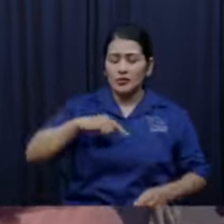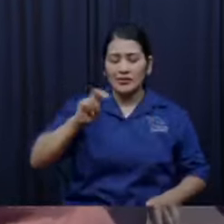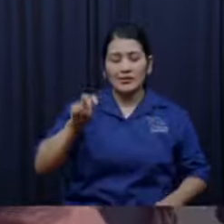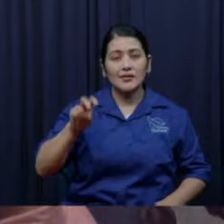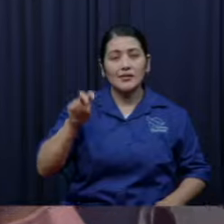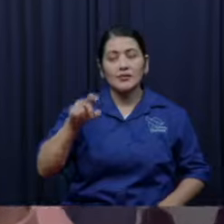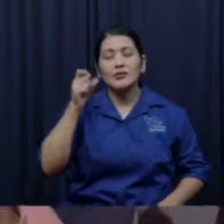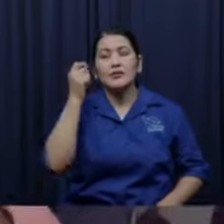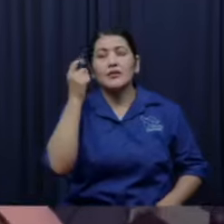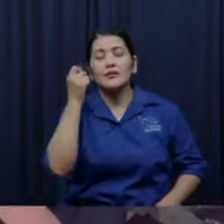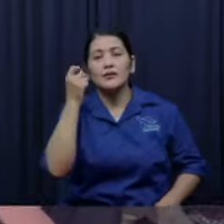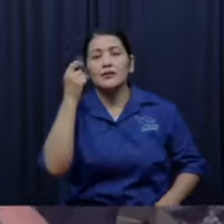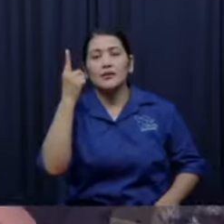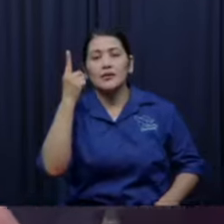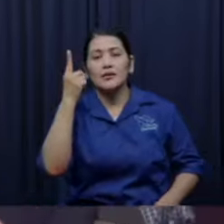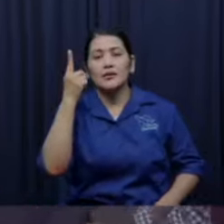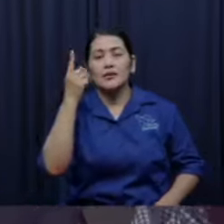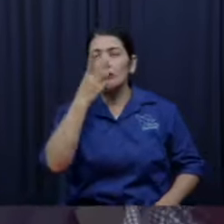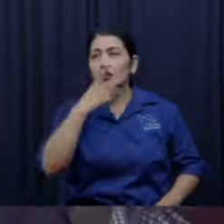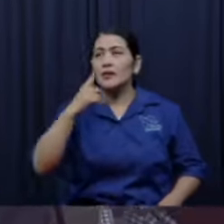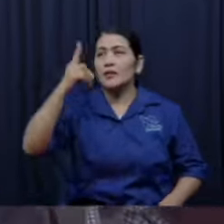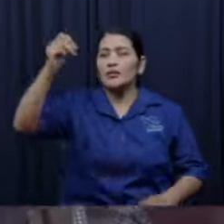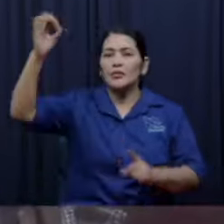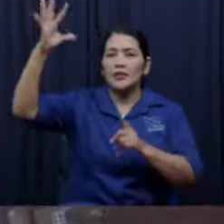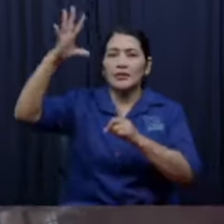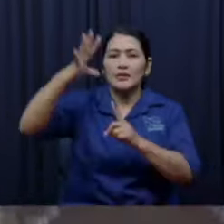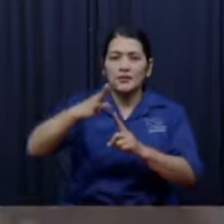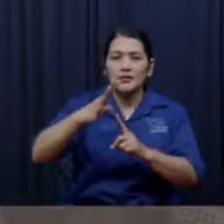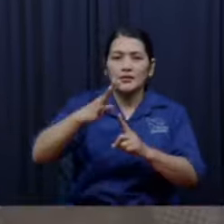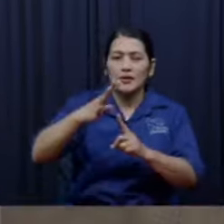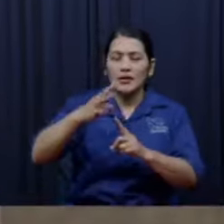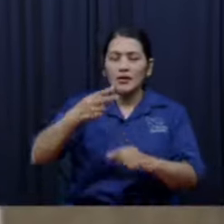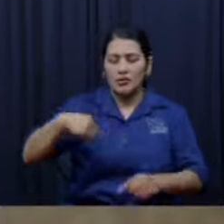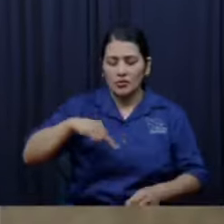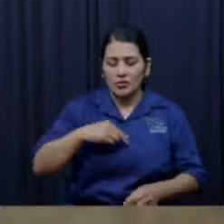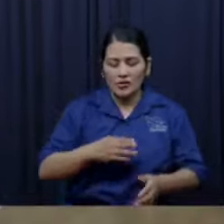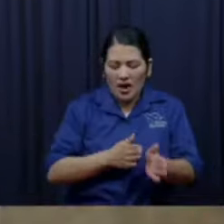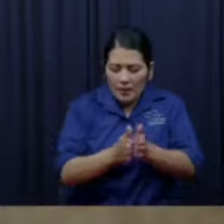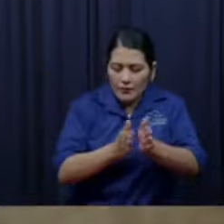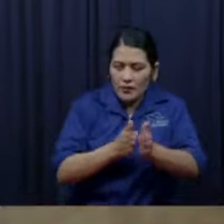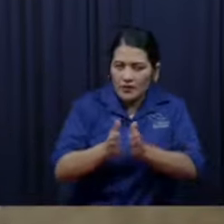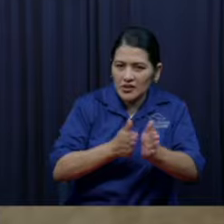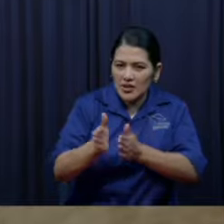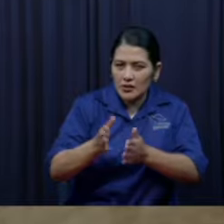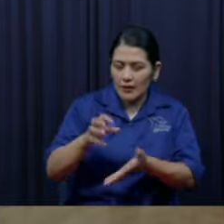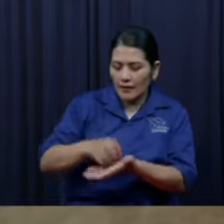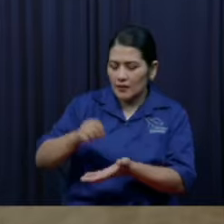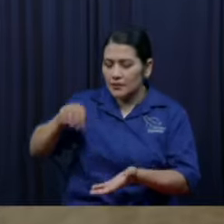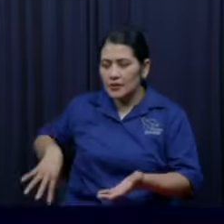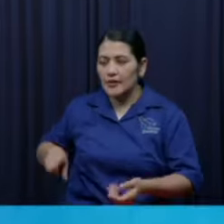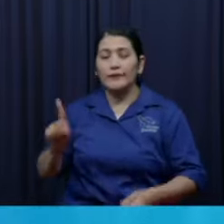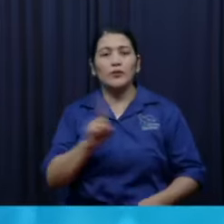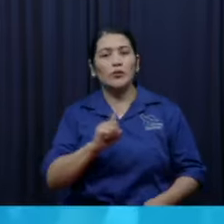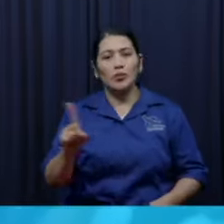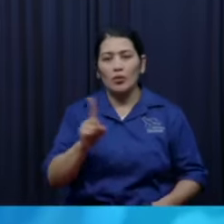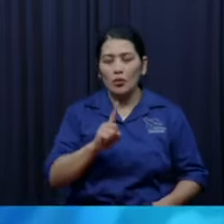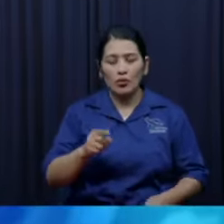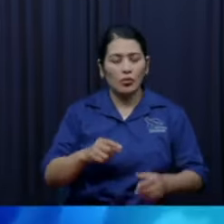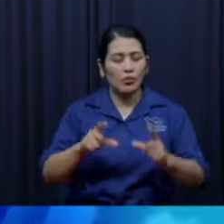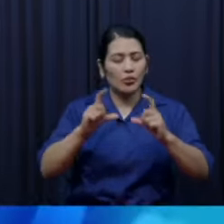y podamos hacerlo guiados por el Espíritu Santo pero hoy tenemos que conquistar